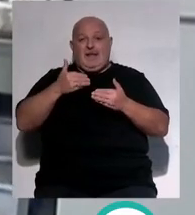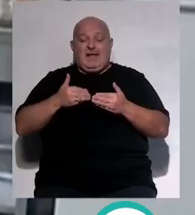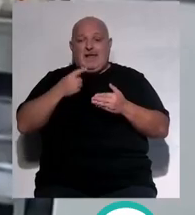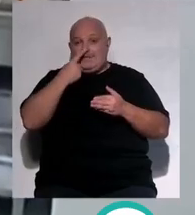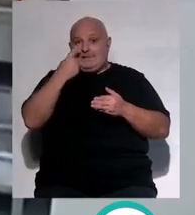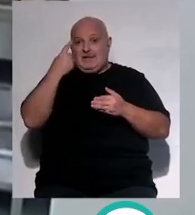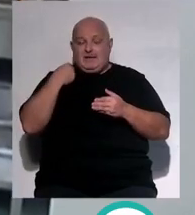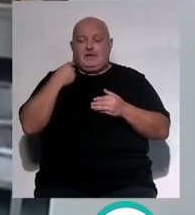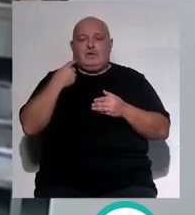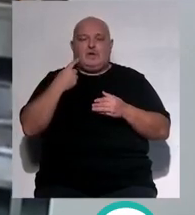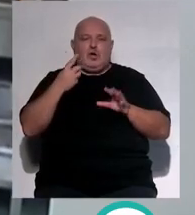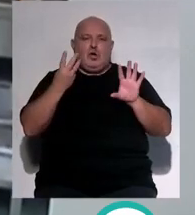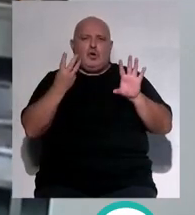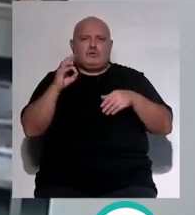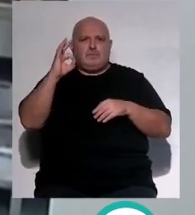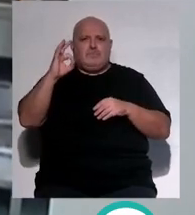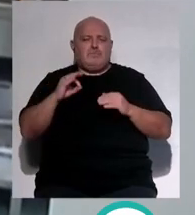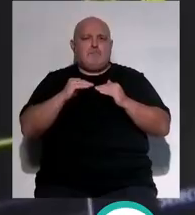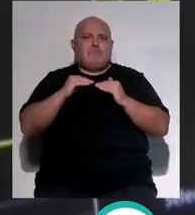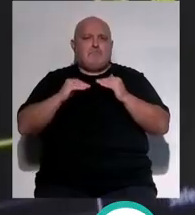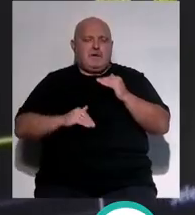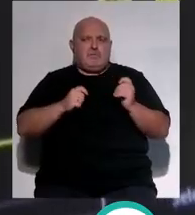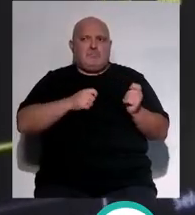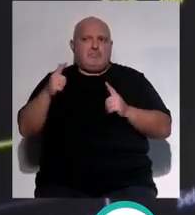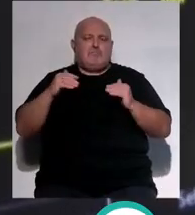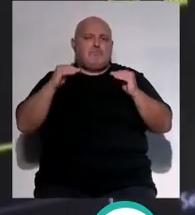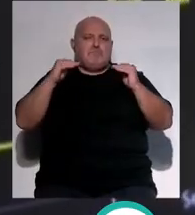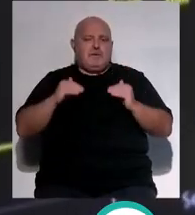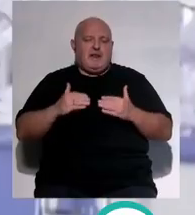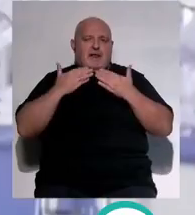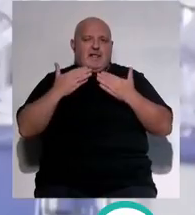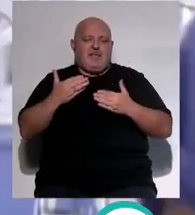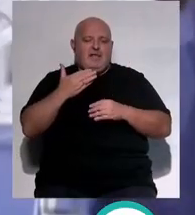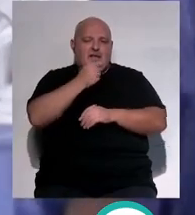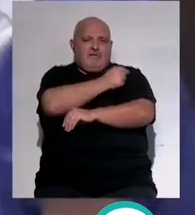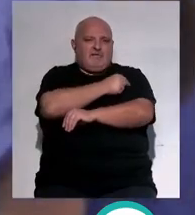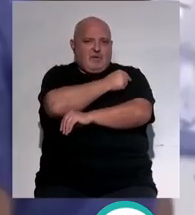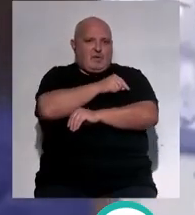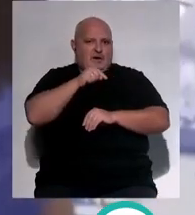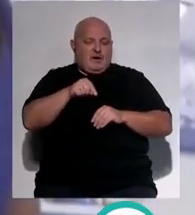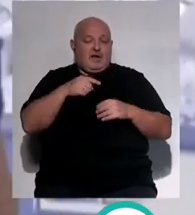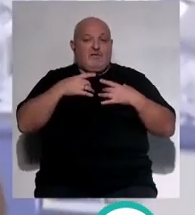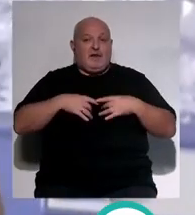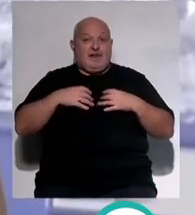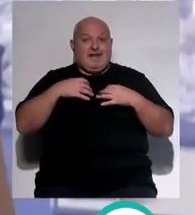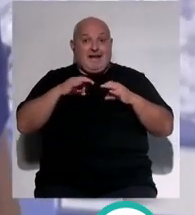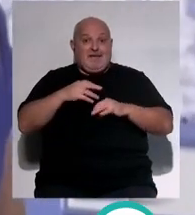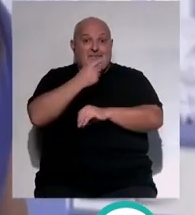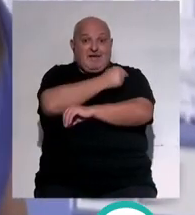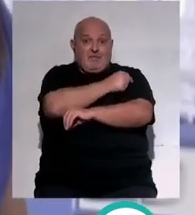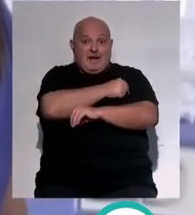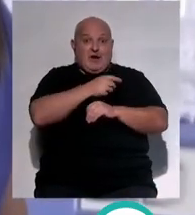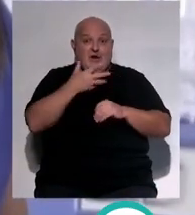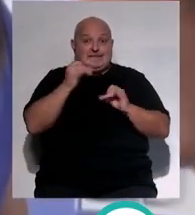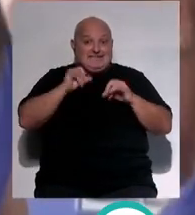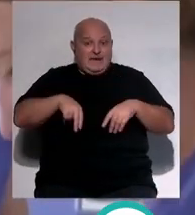pasado año tuvieron un 80% menos de ingresos en el hospital por bronquiolitis que los que no fueron vacunados, según